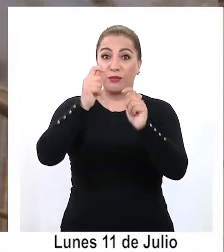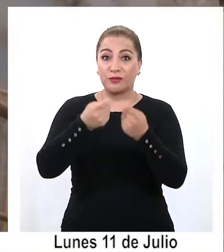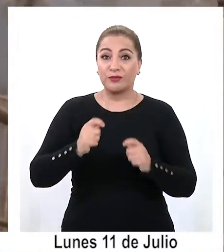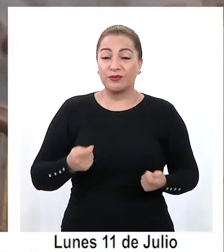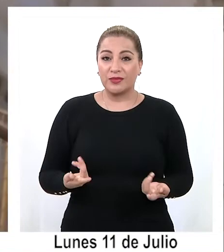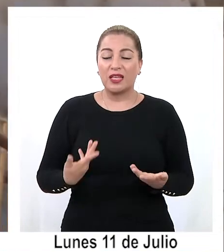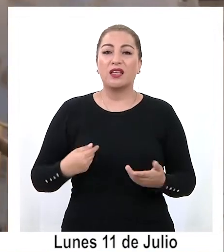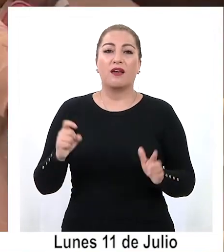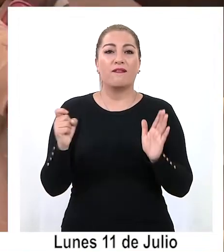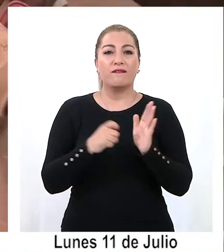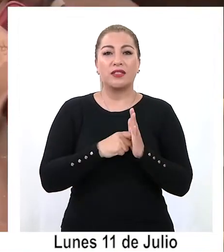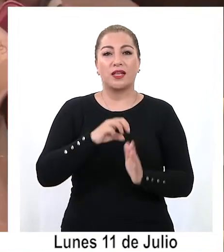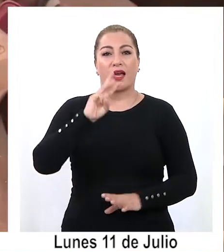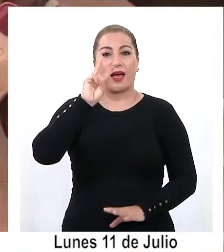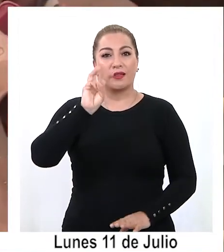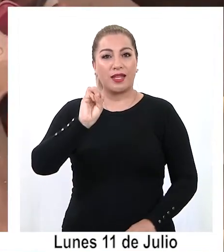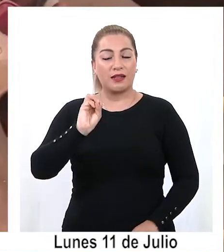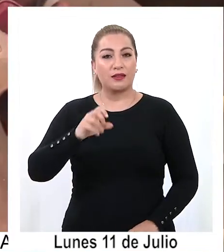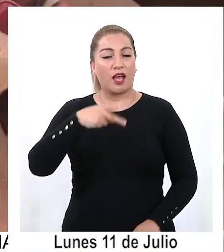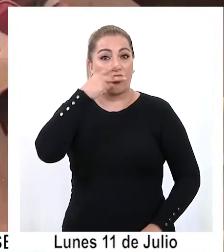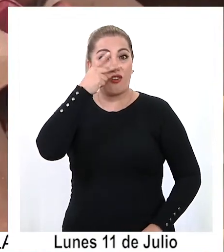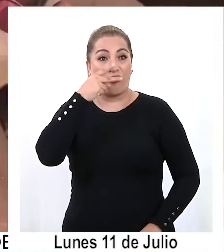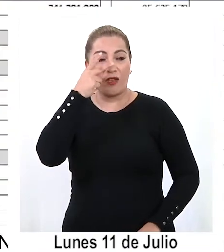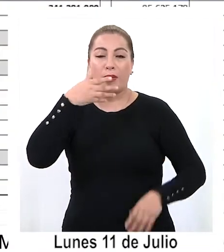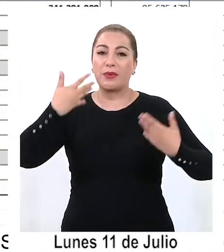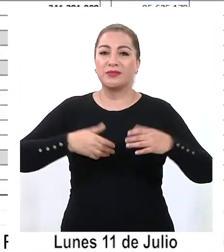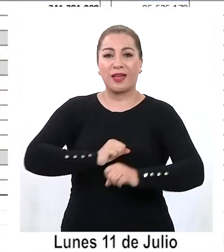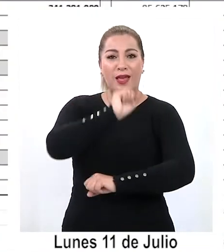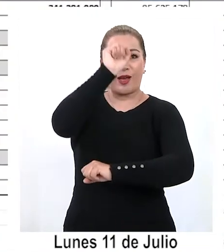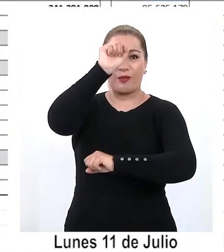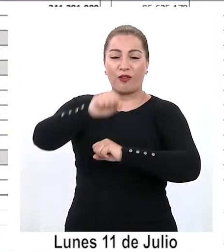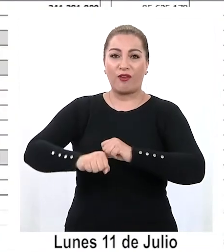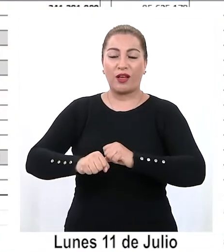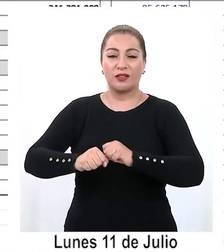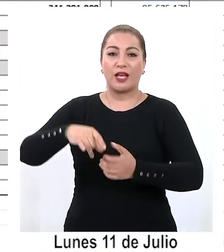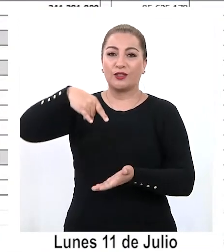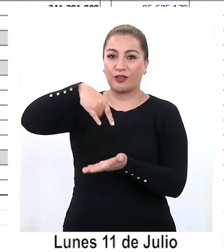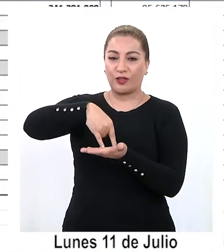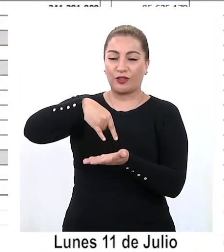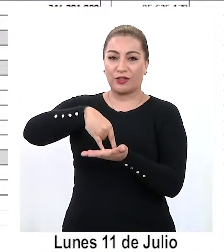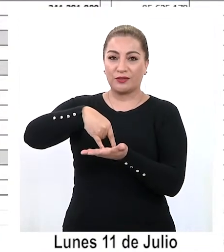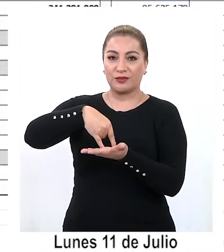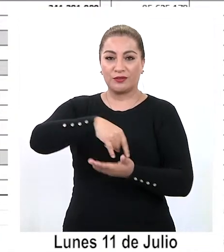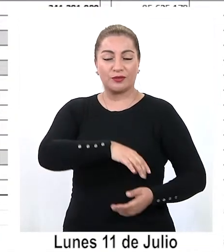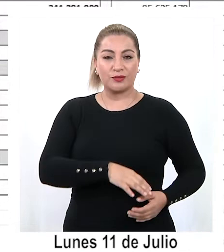tiene como plazo el 30 de noviembre para ser aprobada por el Congreso Nacional.